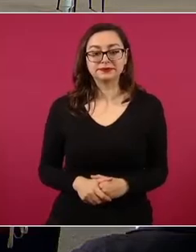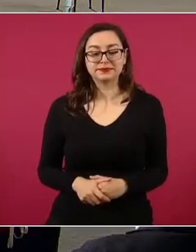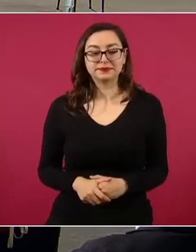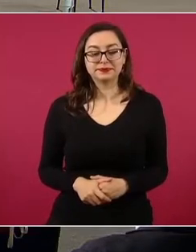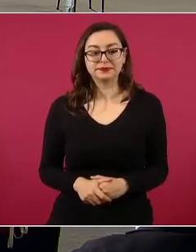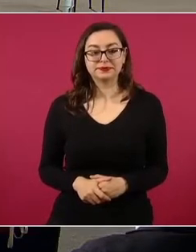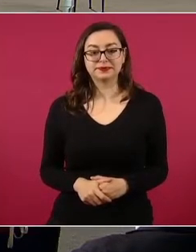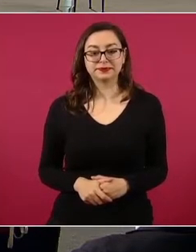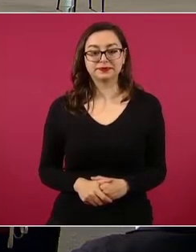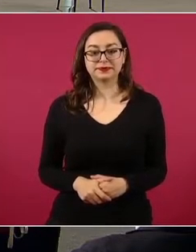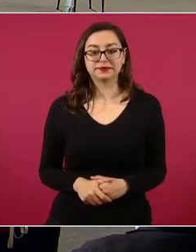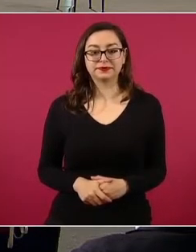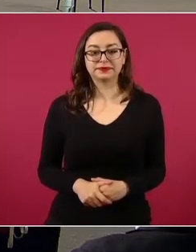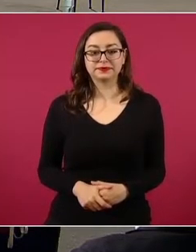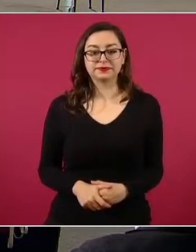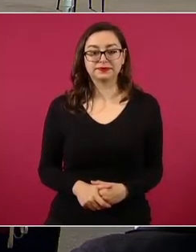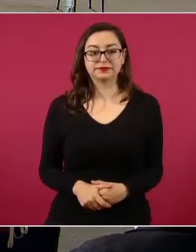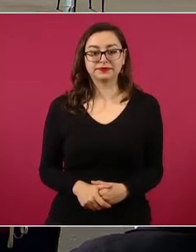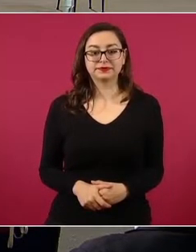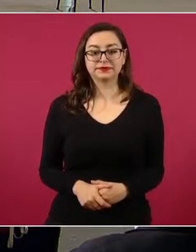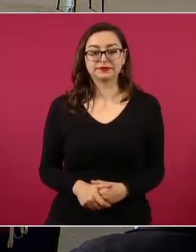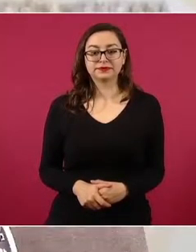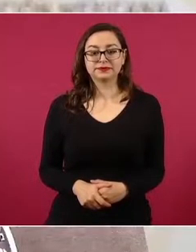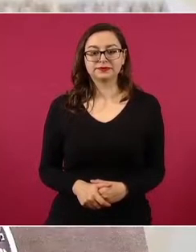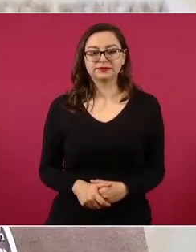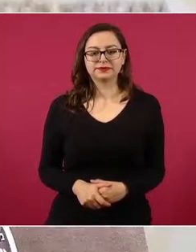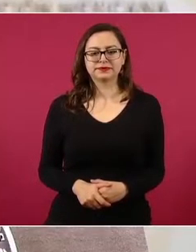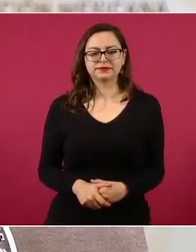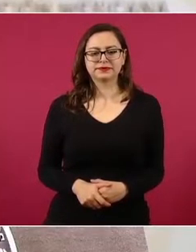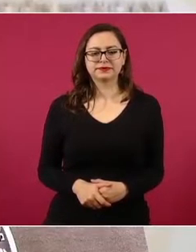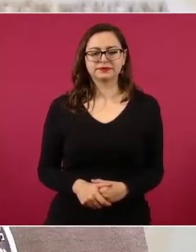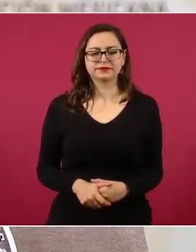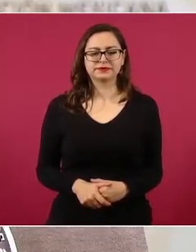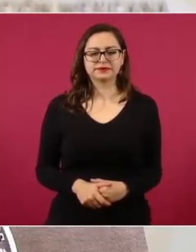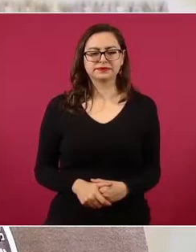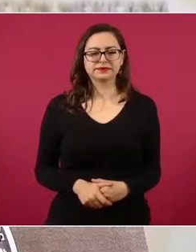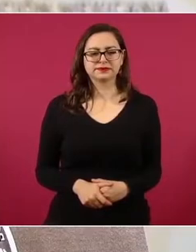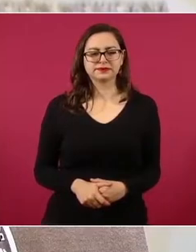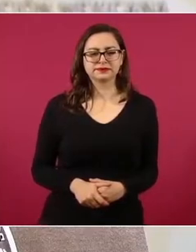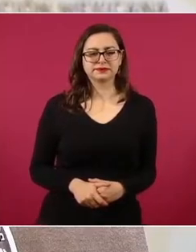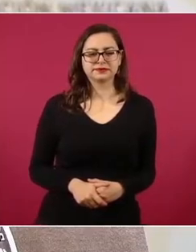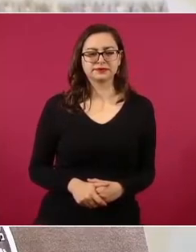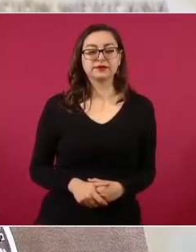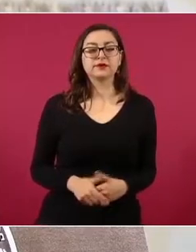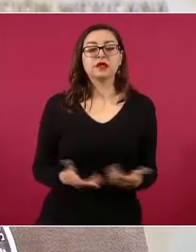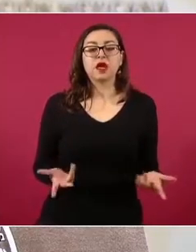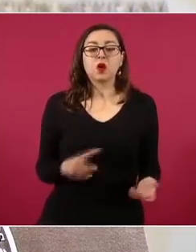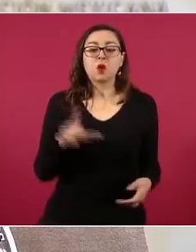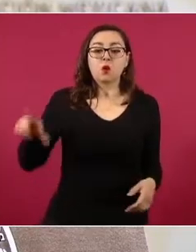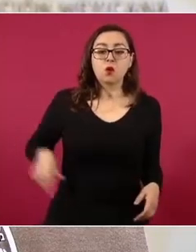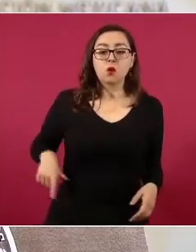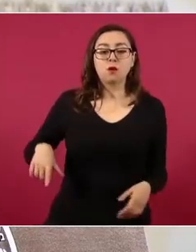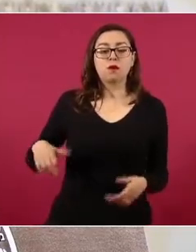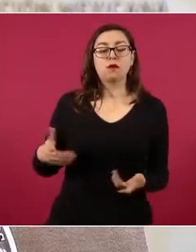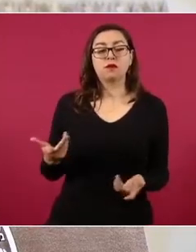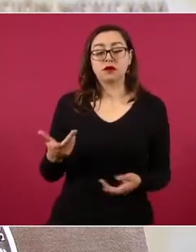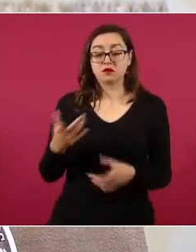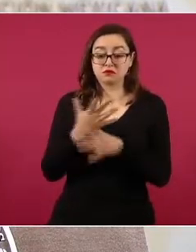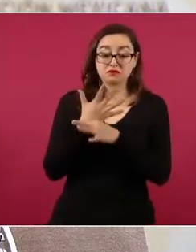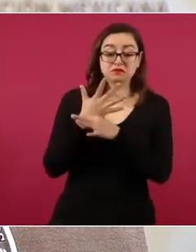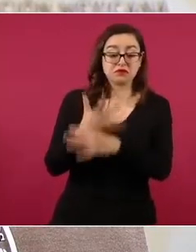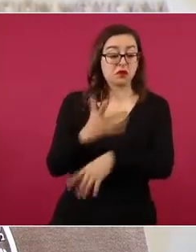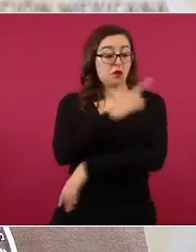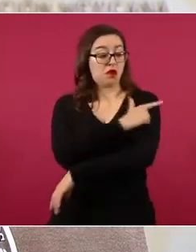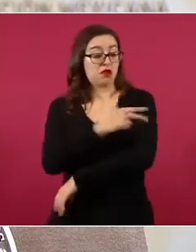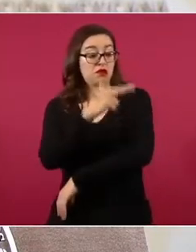Falso que agentes de la Guardia Nacional hayan participado en un secuestro. El día 6 de noviembre pasado se